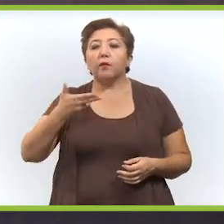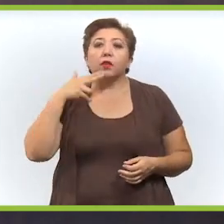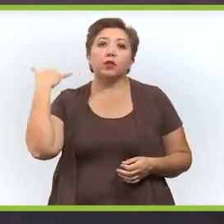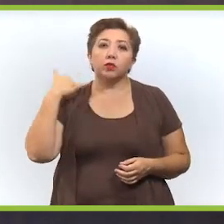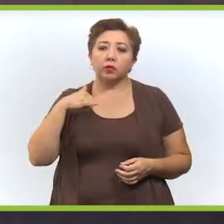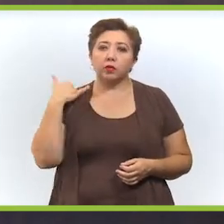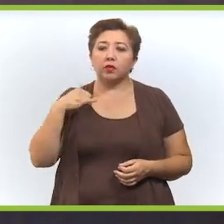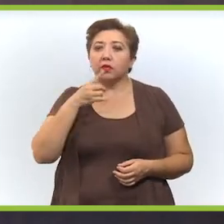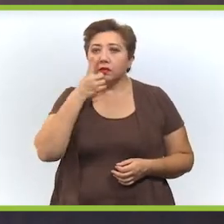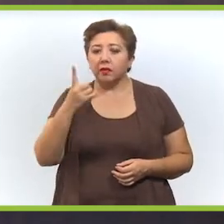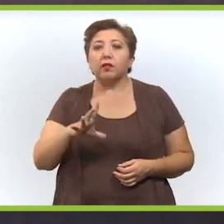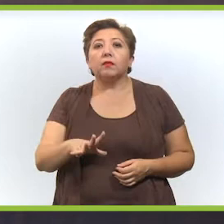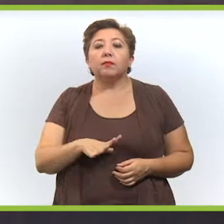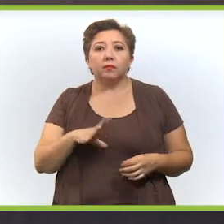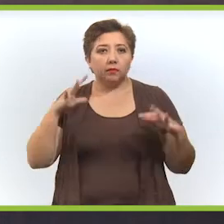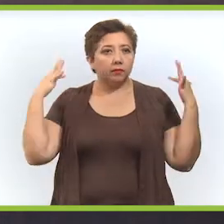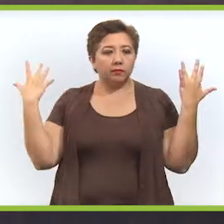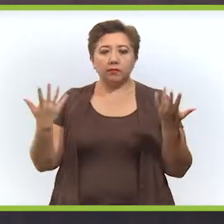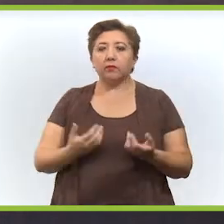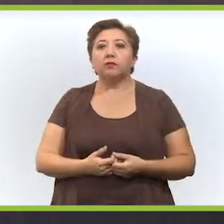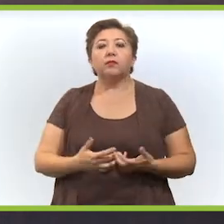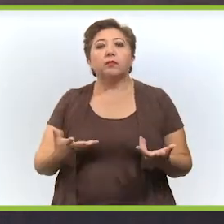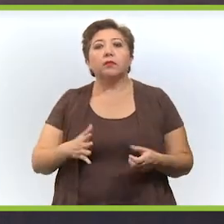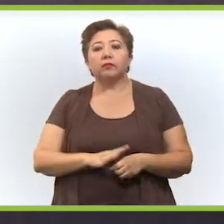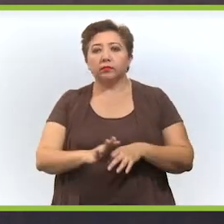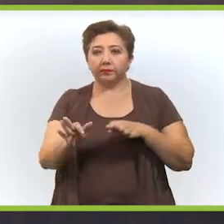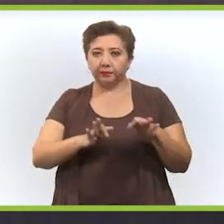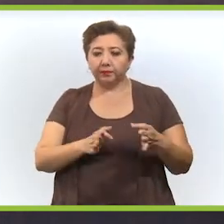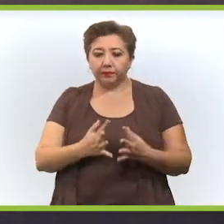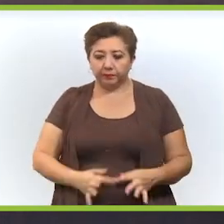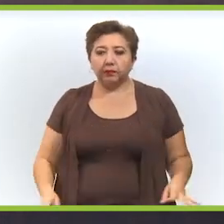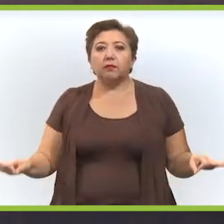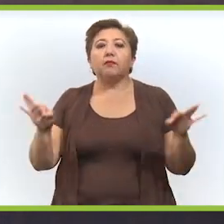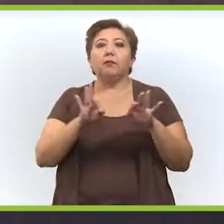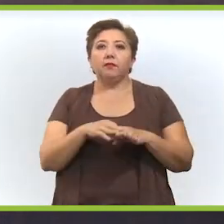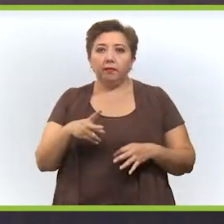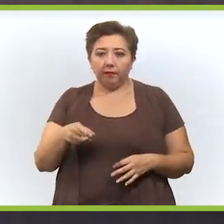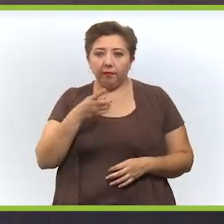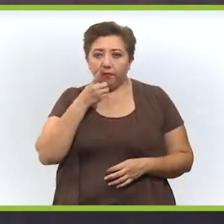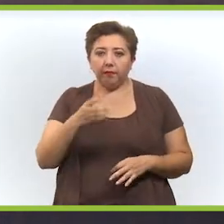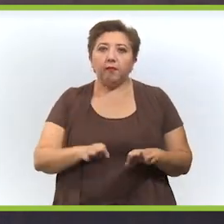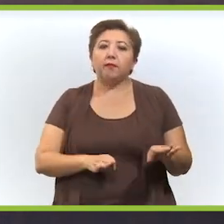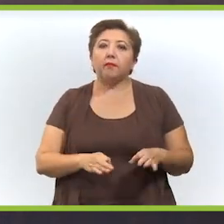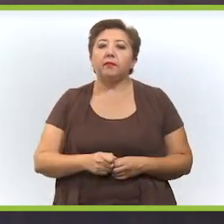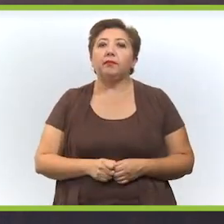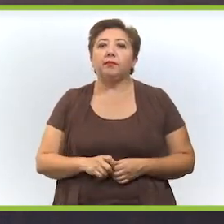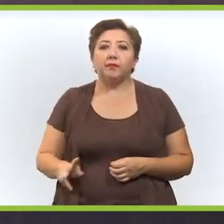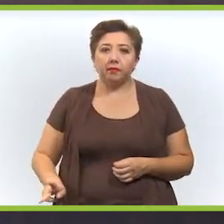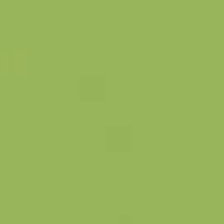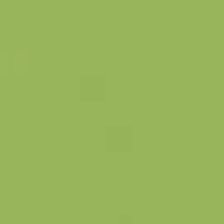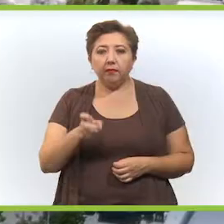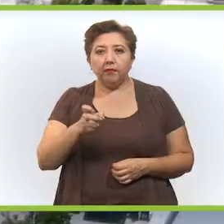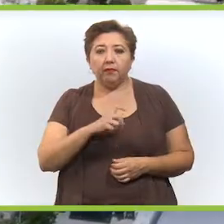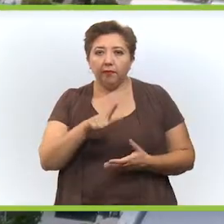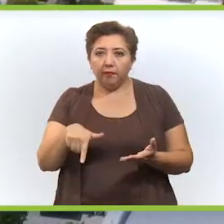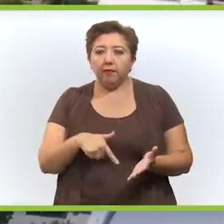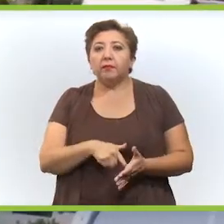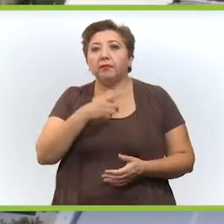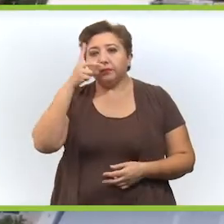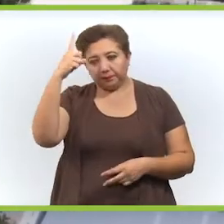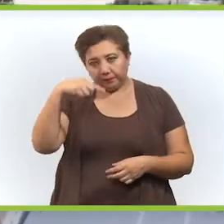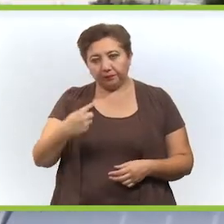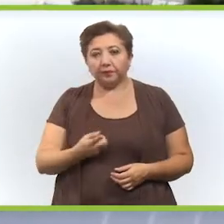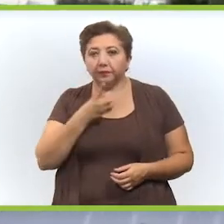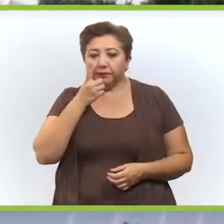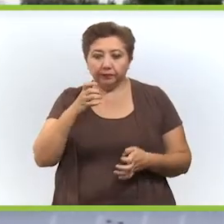habla de que en Yucatán existen las condiciones para poder generar empleos. Y muy importante también, pues estos empleos en el interior del estado, este centro